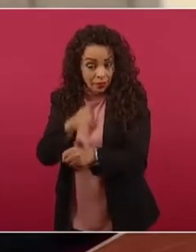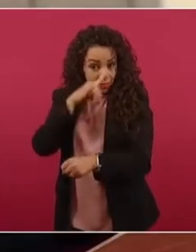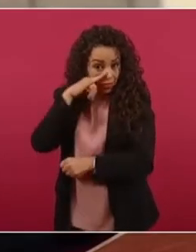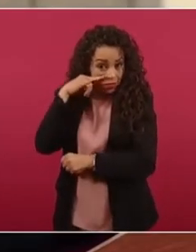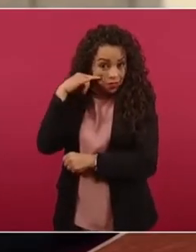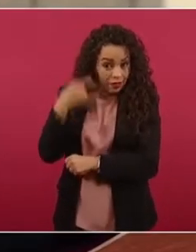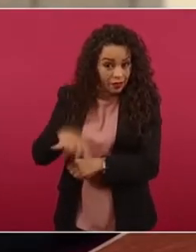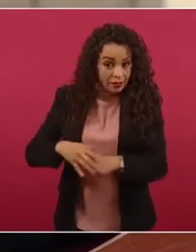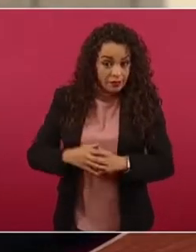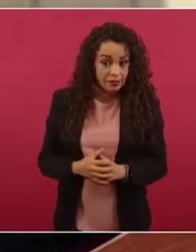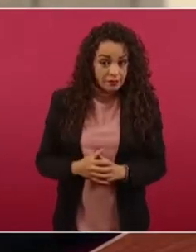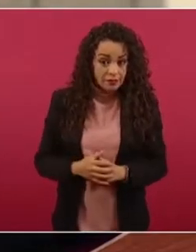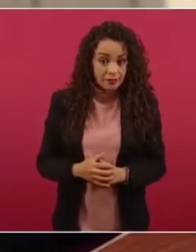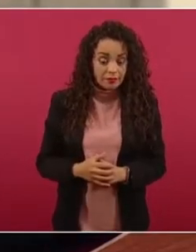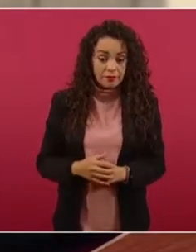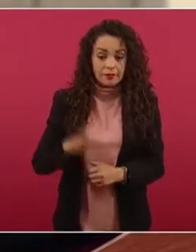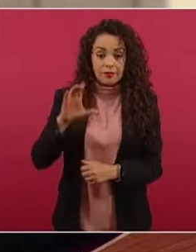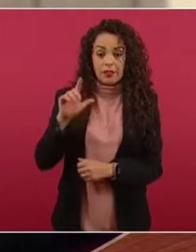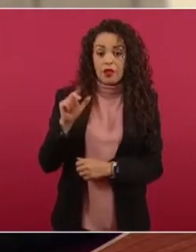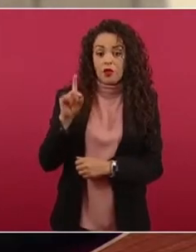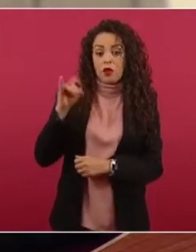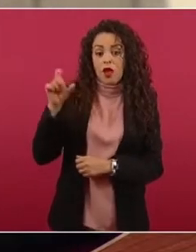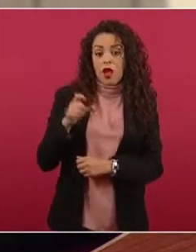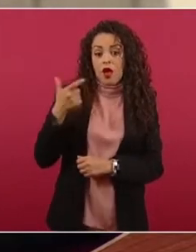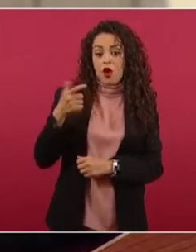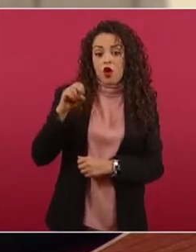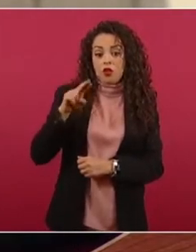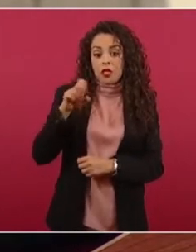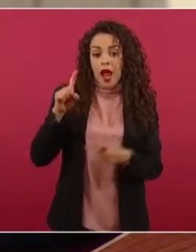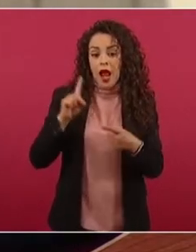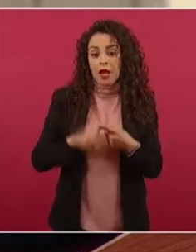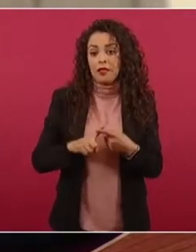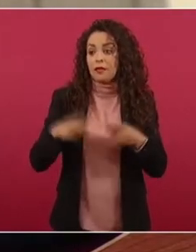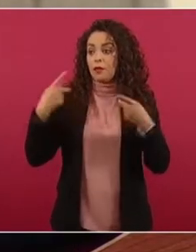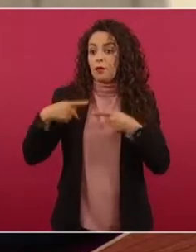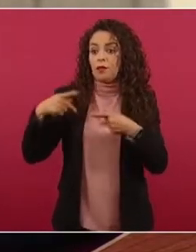Claudia X. González, ni los de Xcaret,